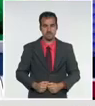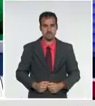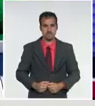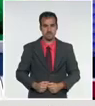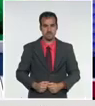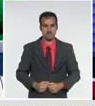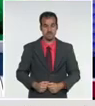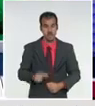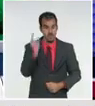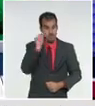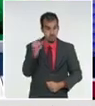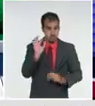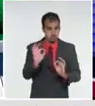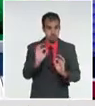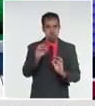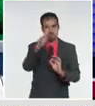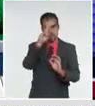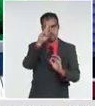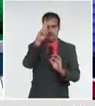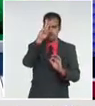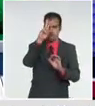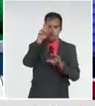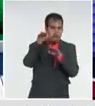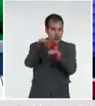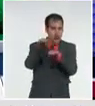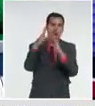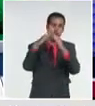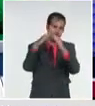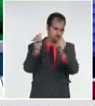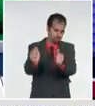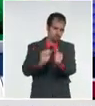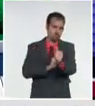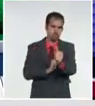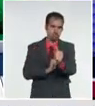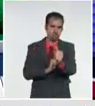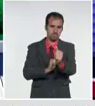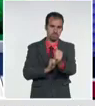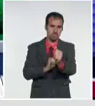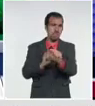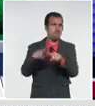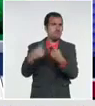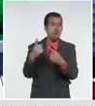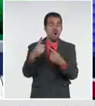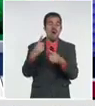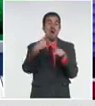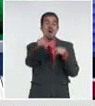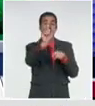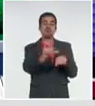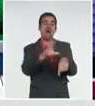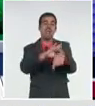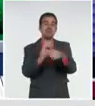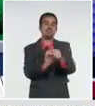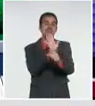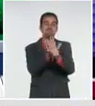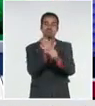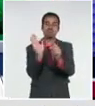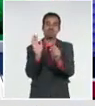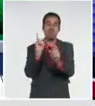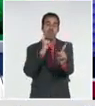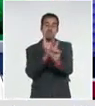como contacto de un caso positivo, pues se mantuvo inicialmente asintomática